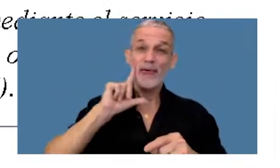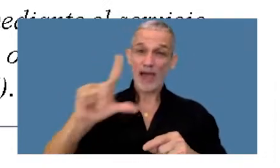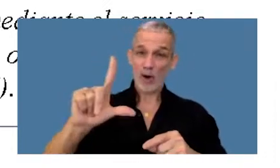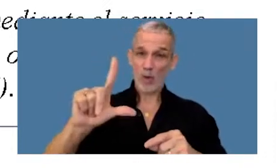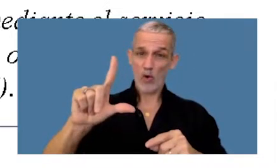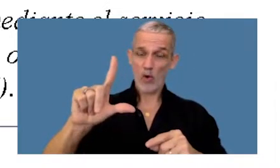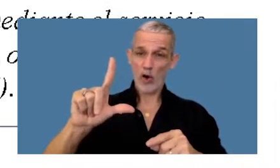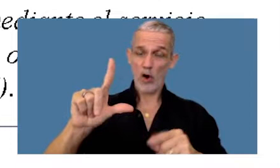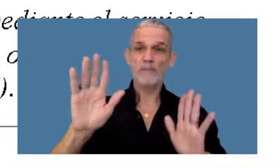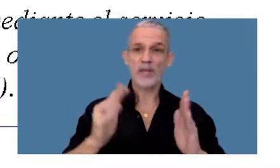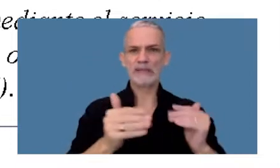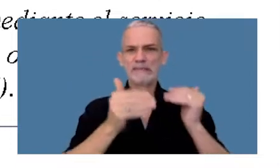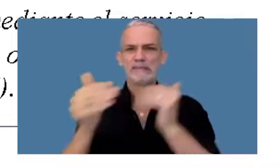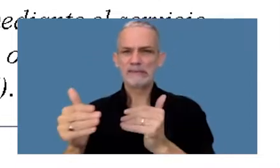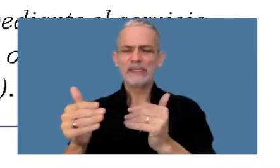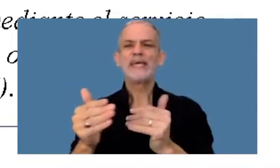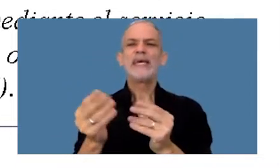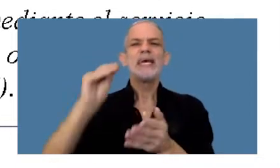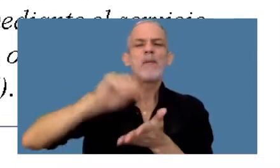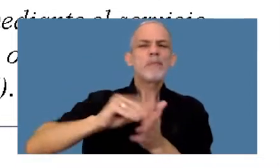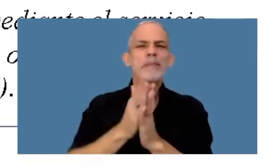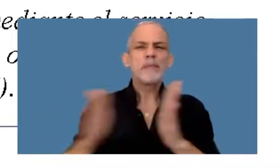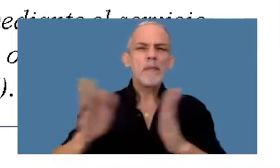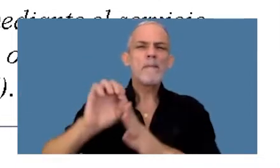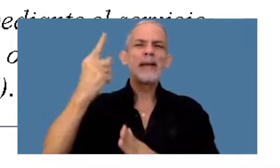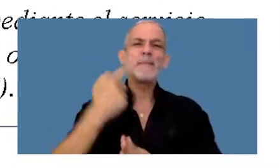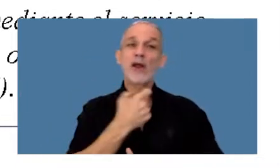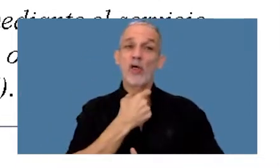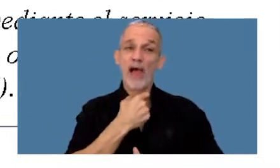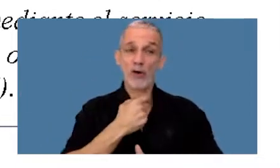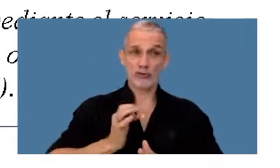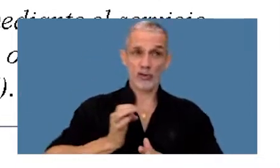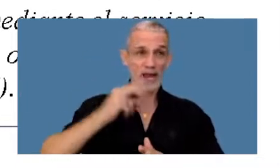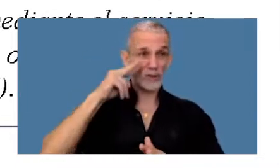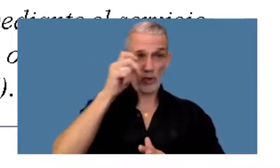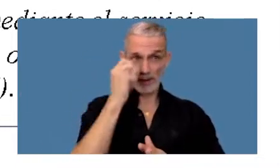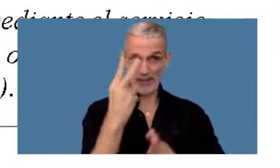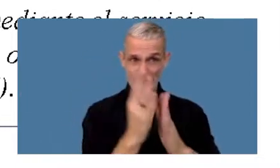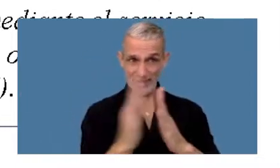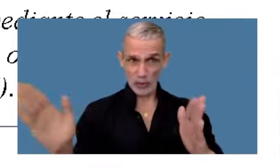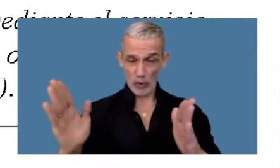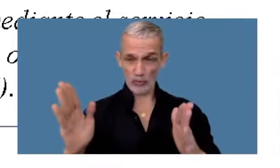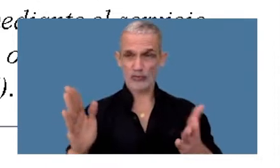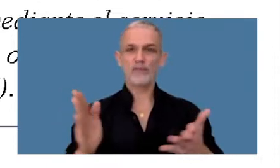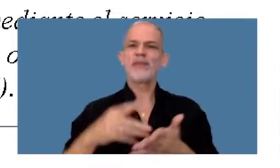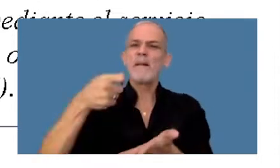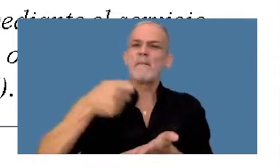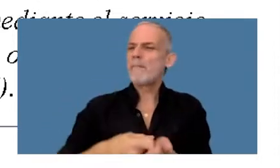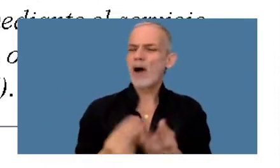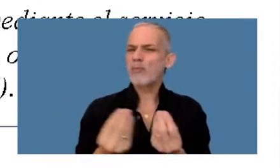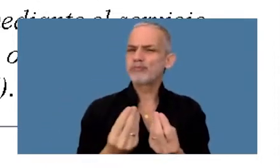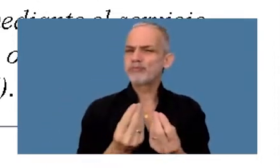y tendrá efectos a partir del 1 de agosto de 2022. La obligación de pago